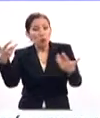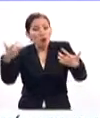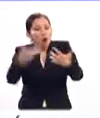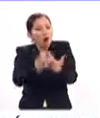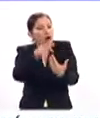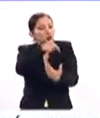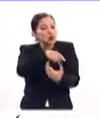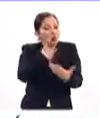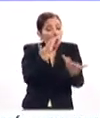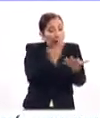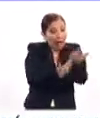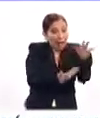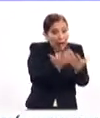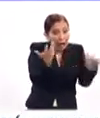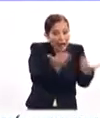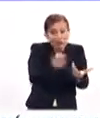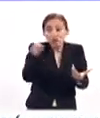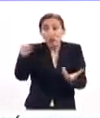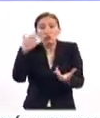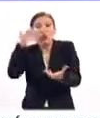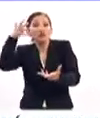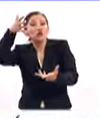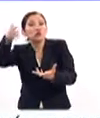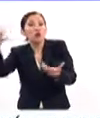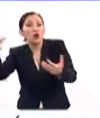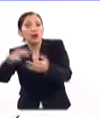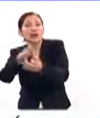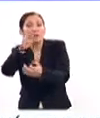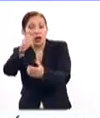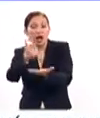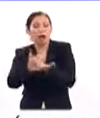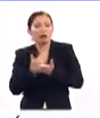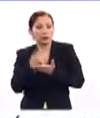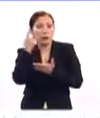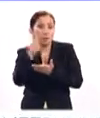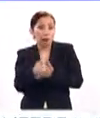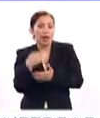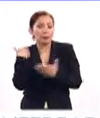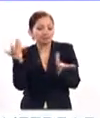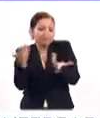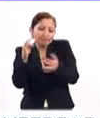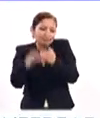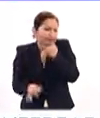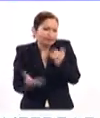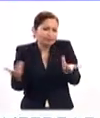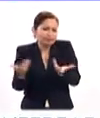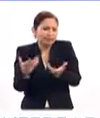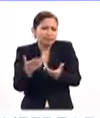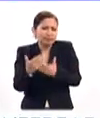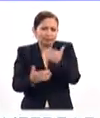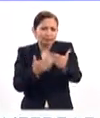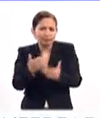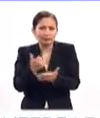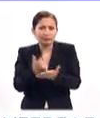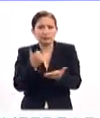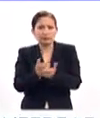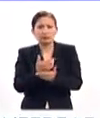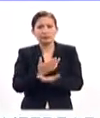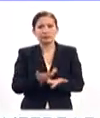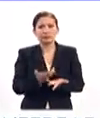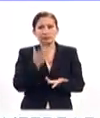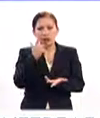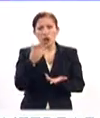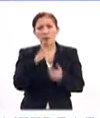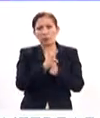congruencia entre lo que has hecho, con lo que quieres hacer y cómo la beca te va a servir para, pues, para al final ayudar a que tengamos